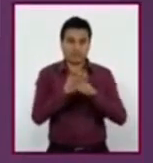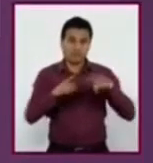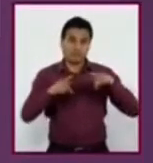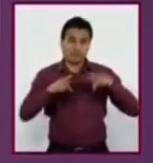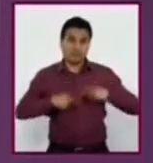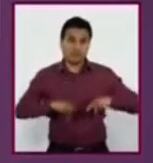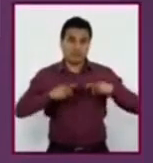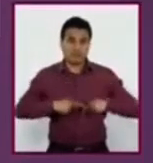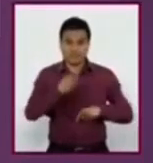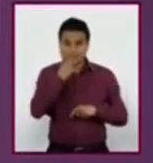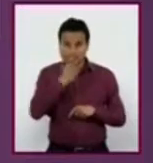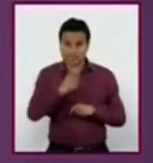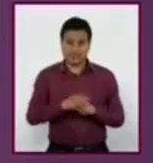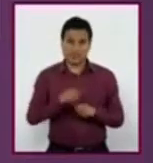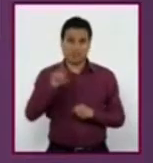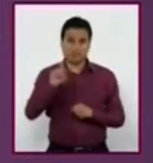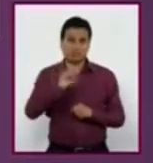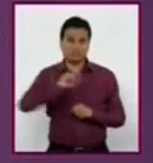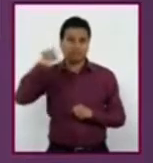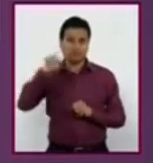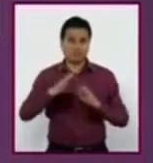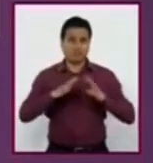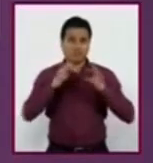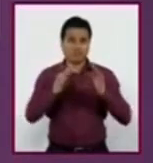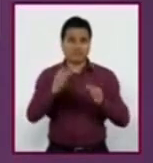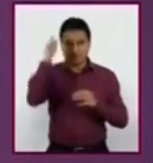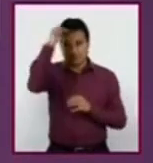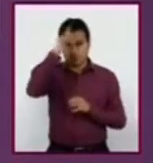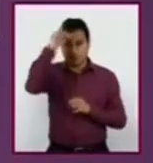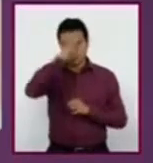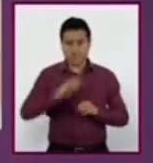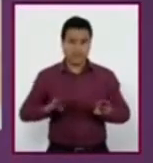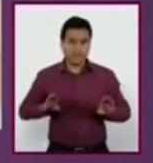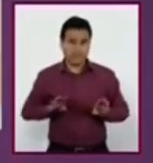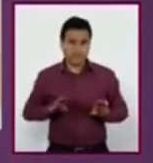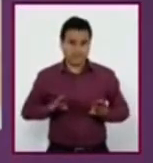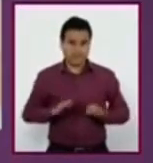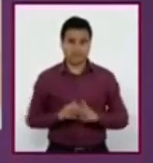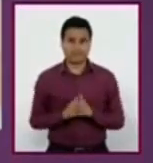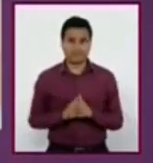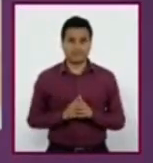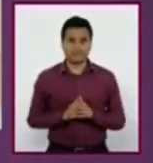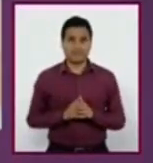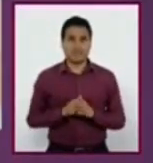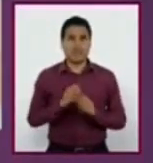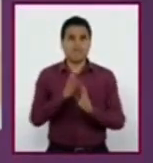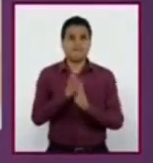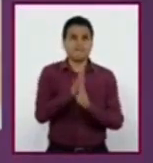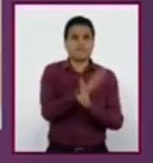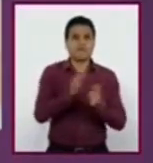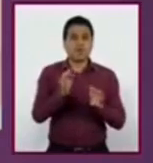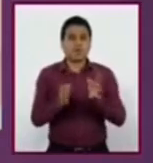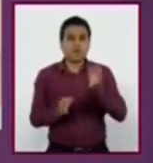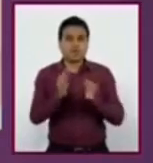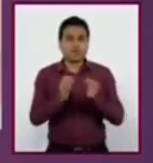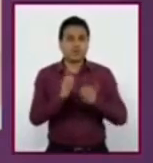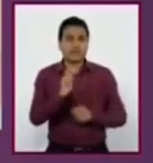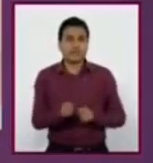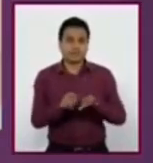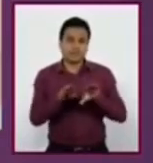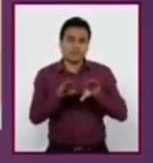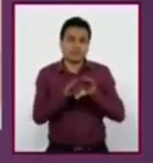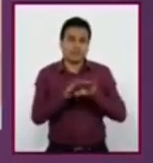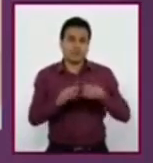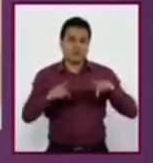uno de los fundadores de la llamada psicología de la personalidad. Prejuicio, antipatía basada en una